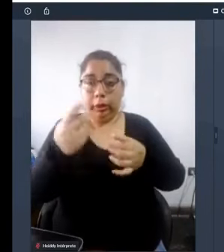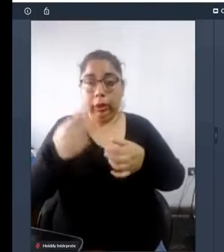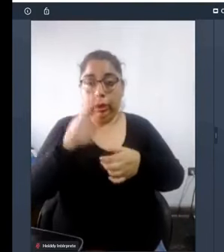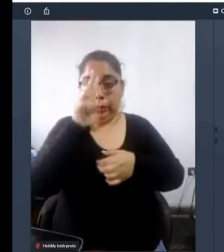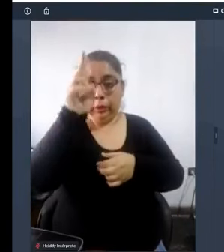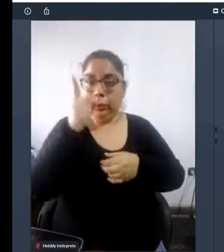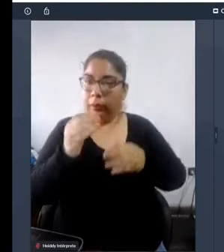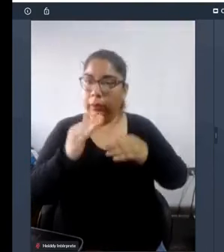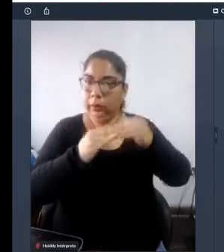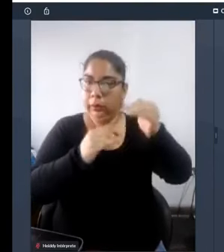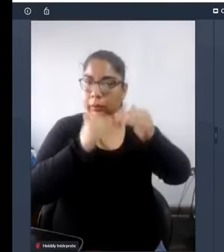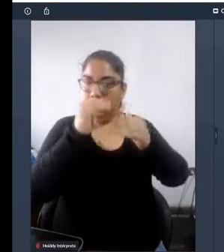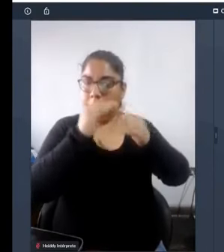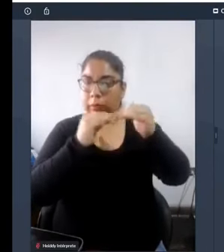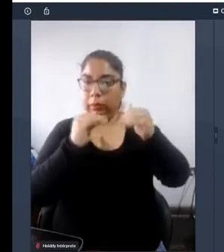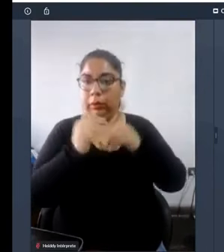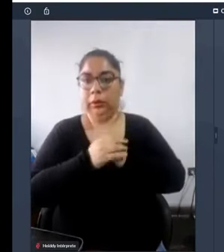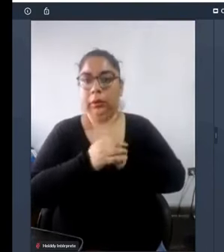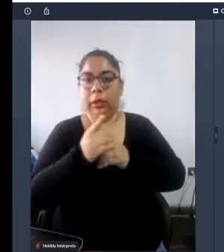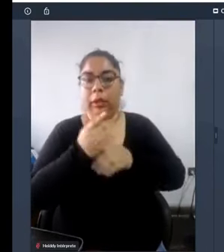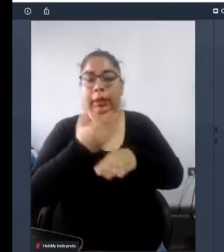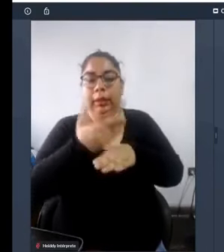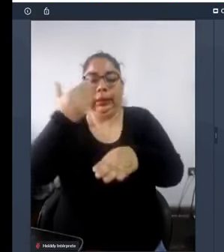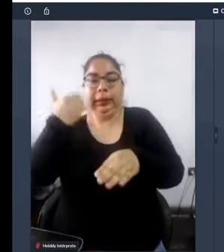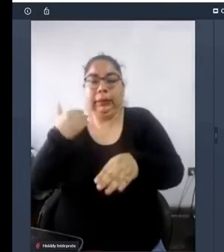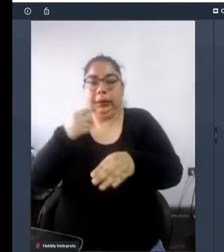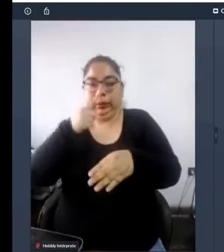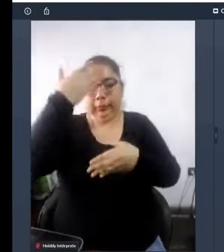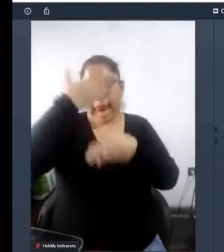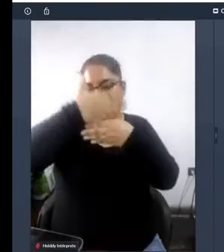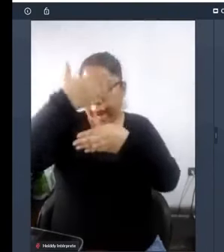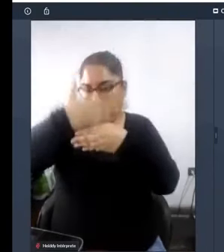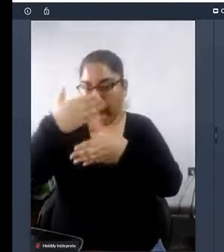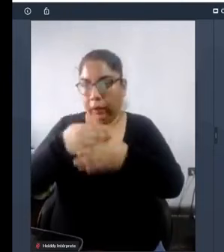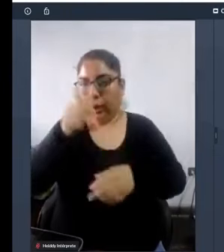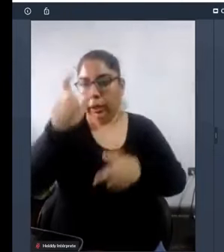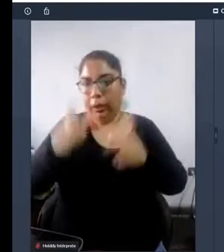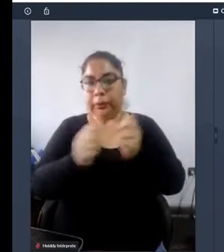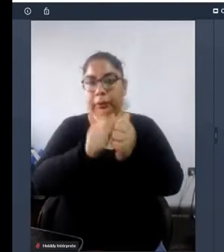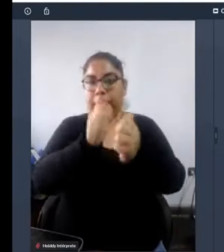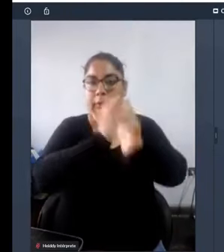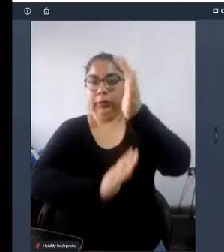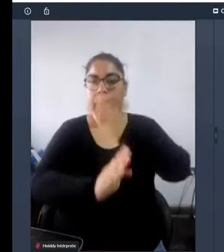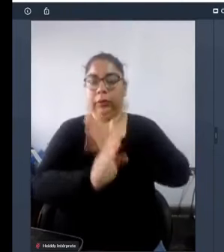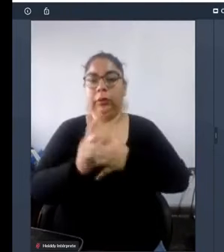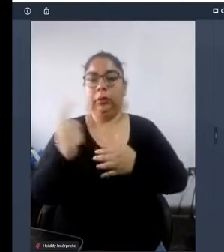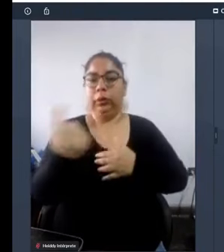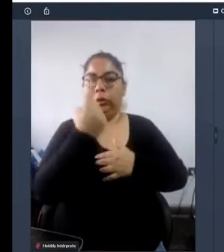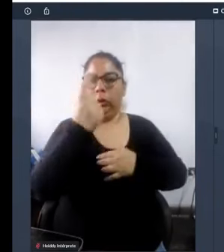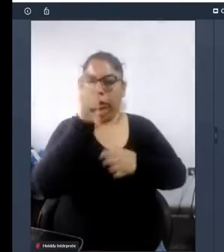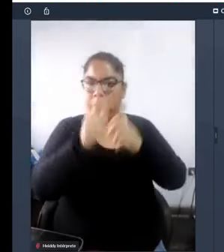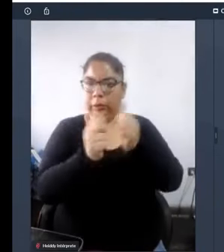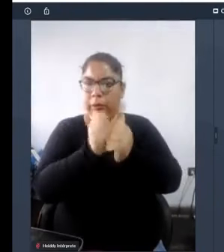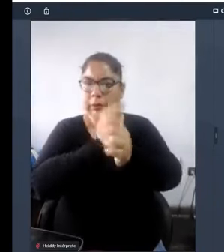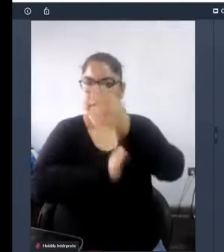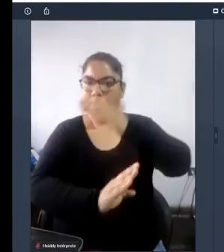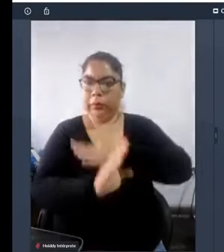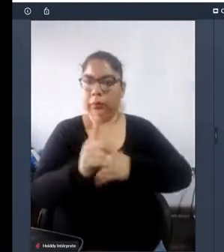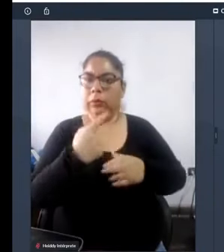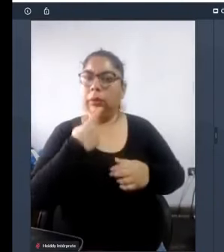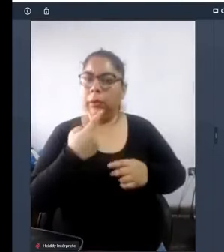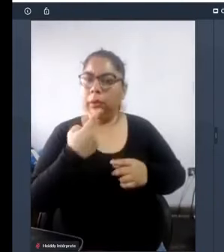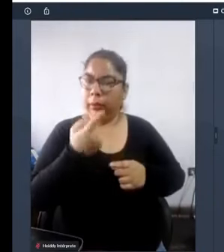construyendo a espaldas de las personas con discapacidad pero no solamente las personas con discapacidad me gustaría agregar